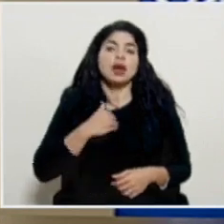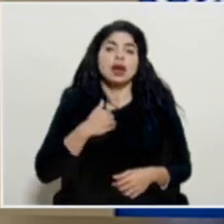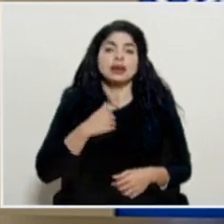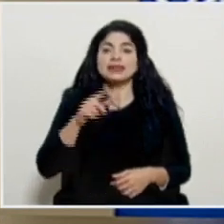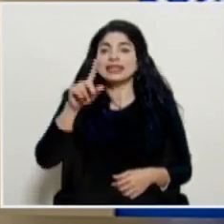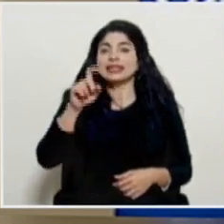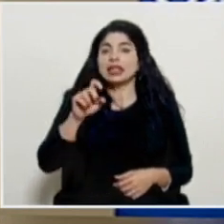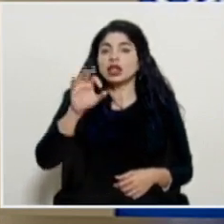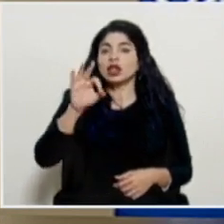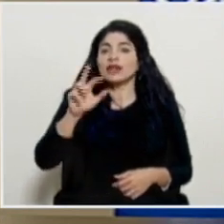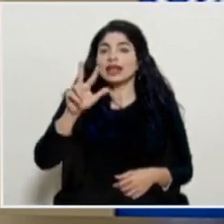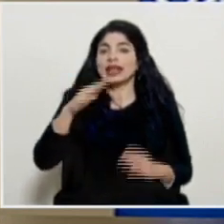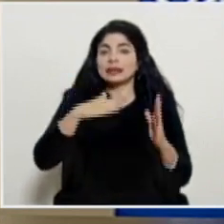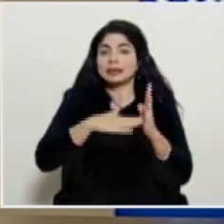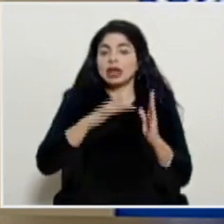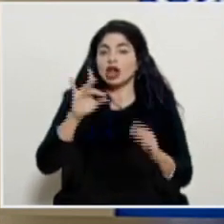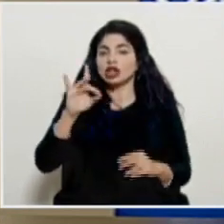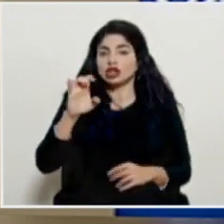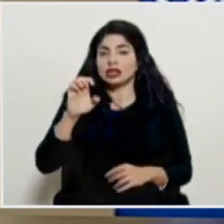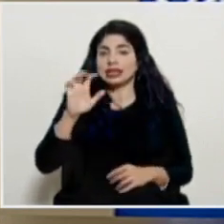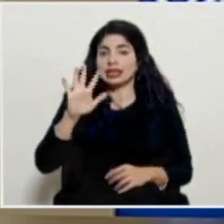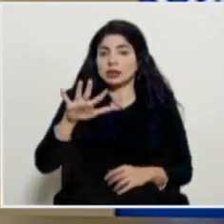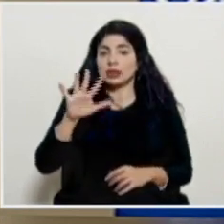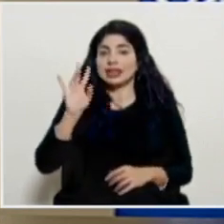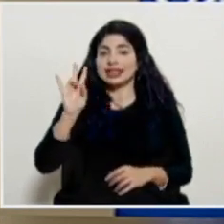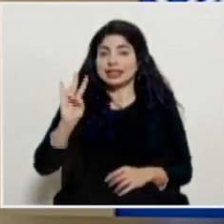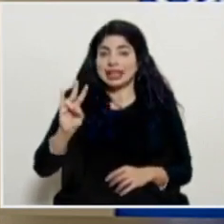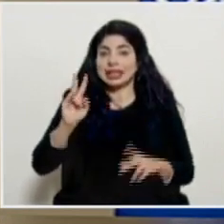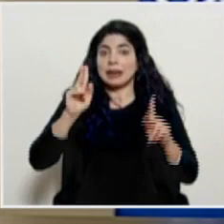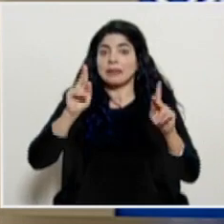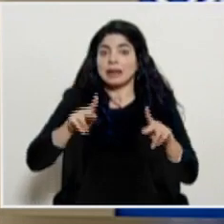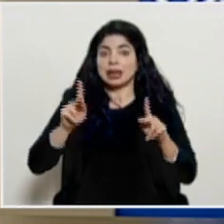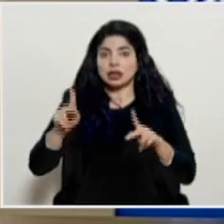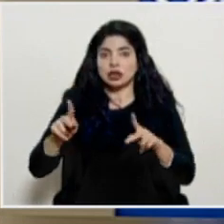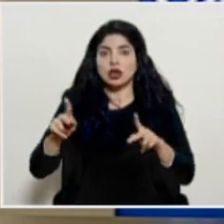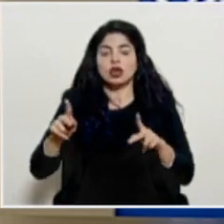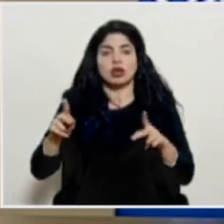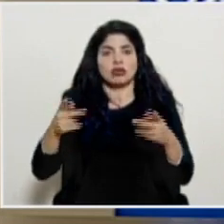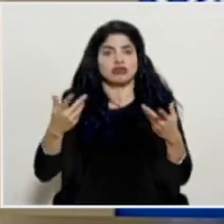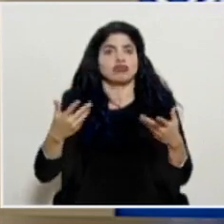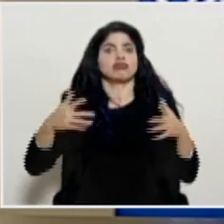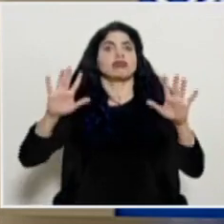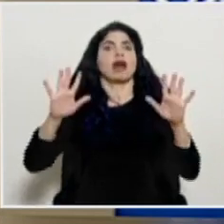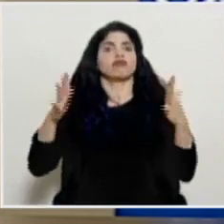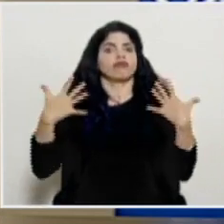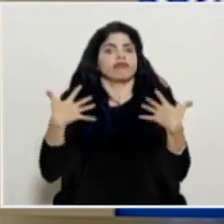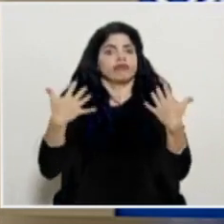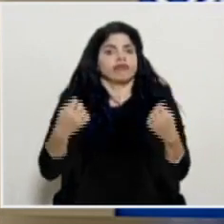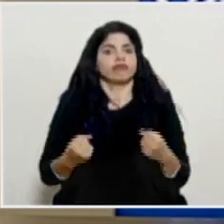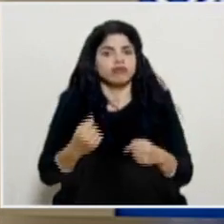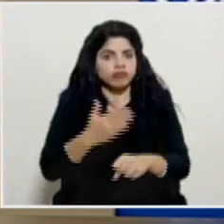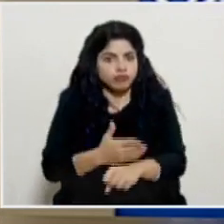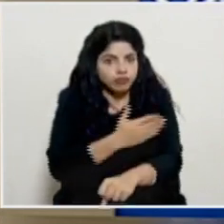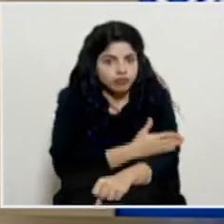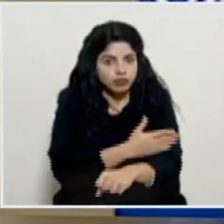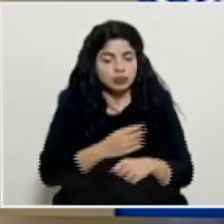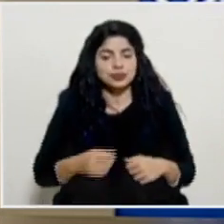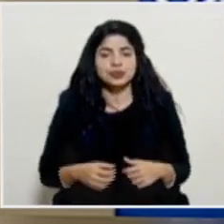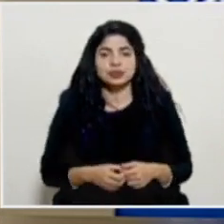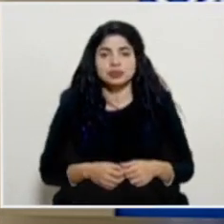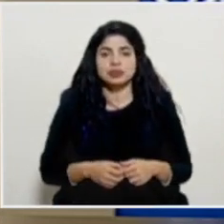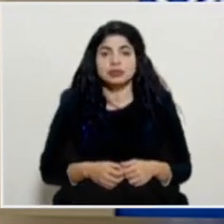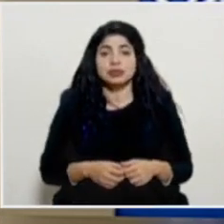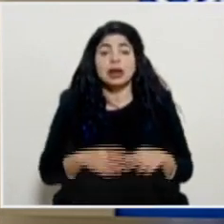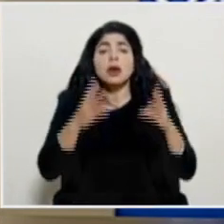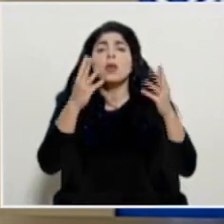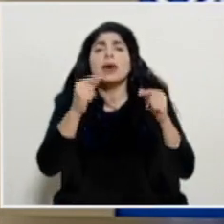Tenemos 193.857 personas que ya han registrado el estatus de recuperados. Con respecto